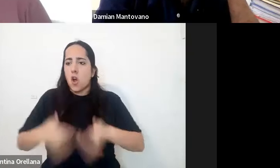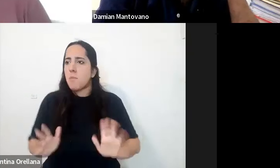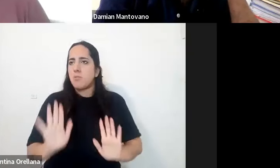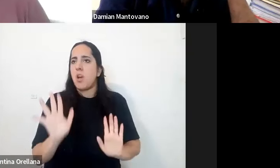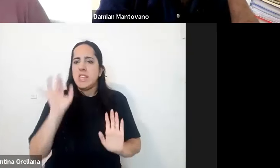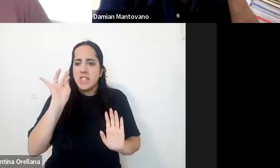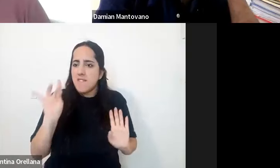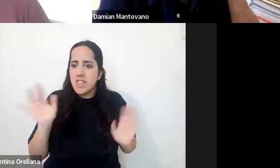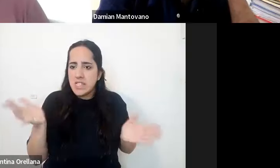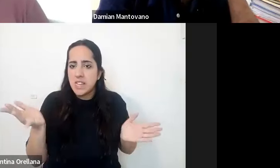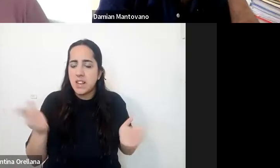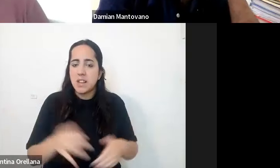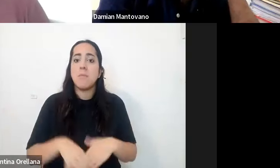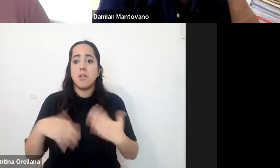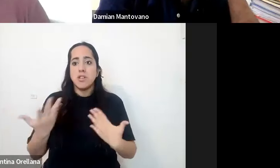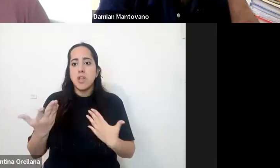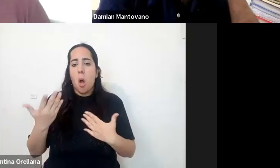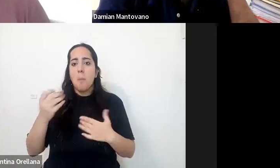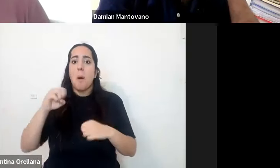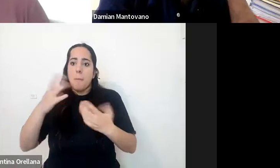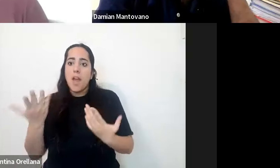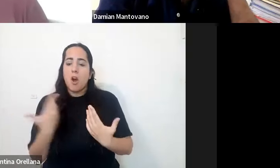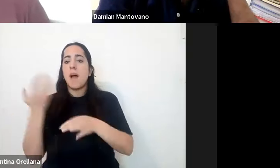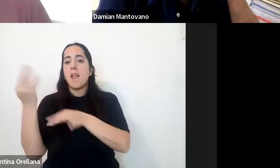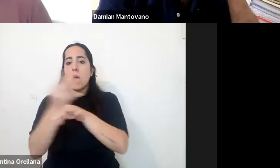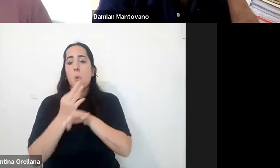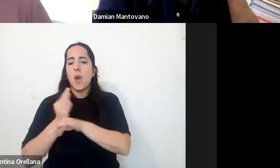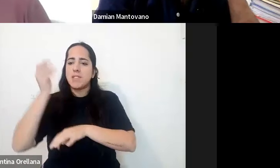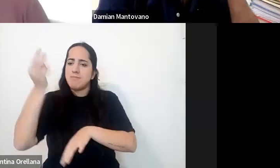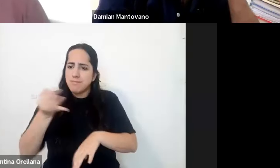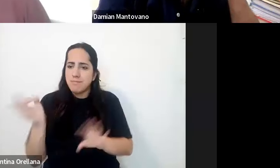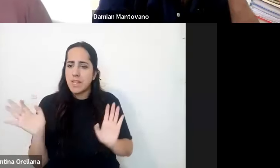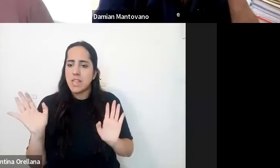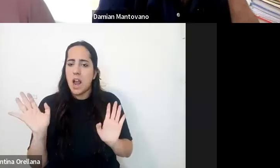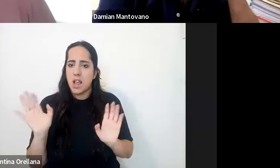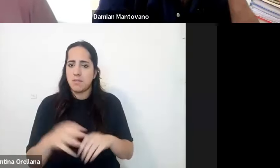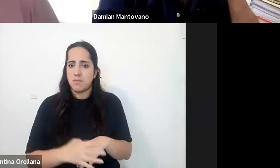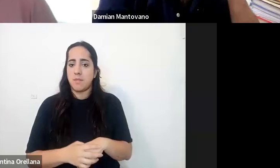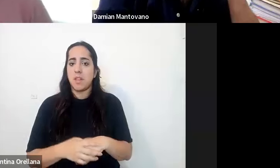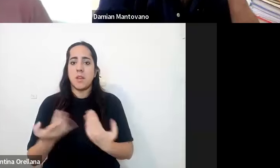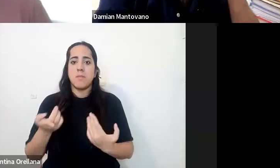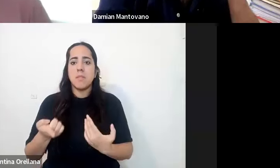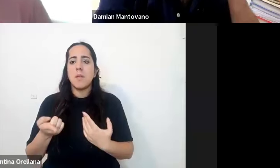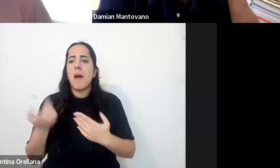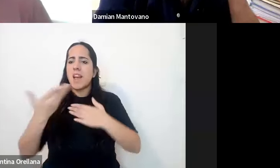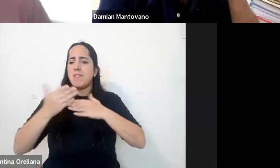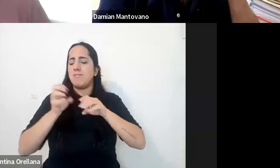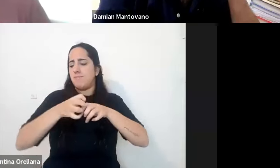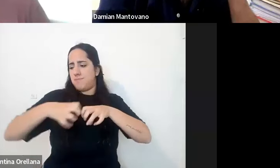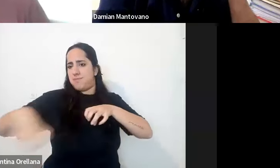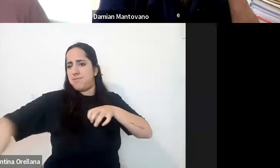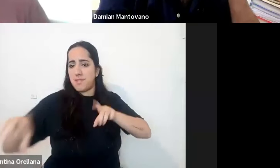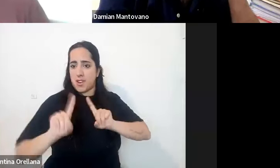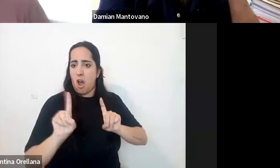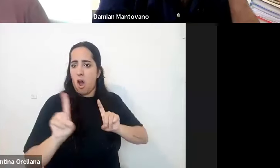entonces es preferible que estén en estructuras especializadas para que no se encuentran aislados en clases